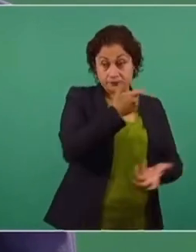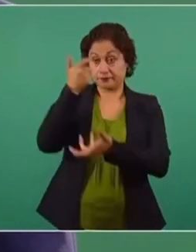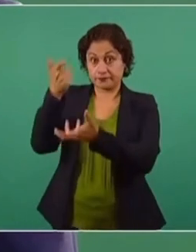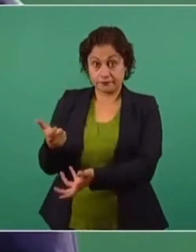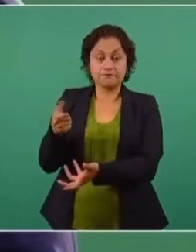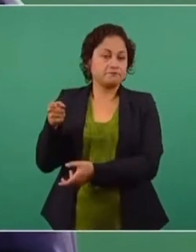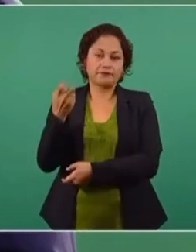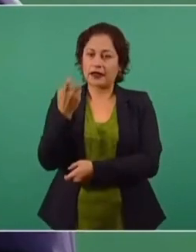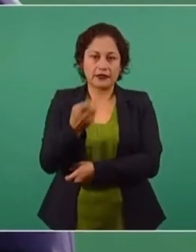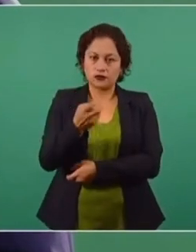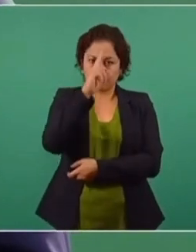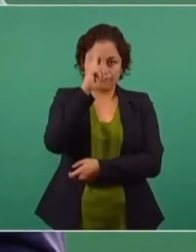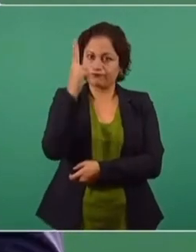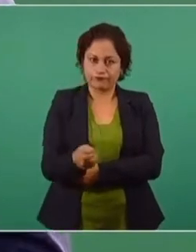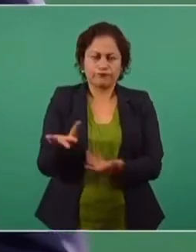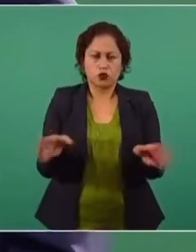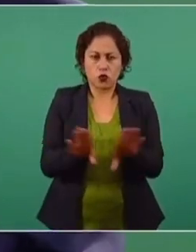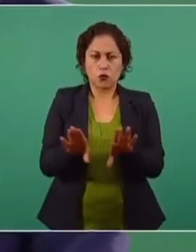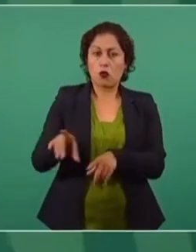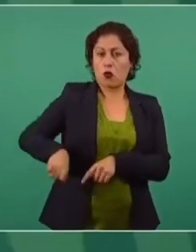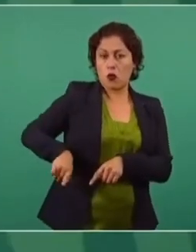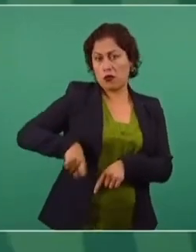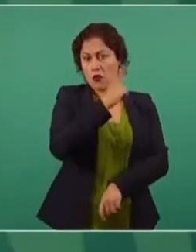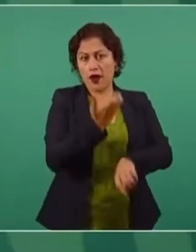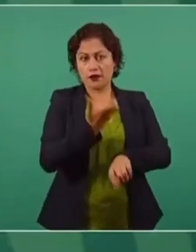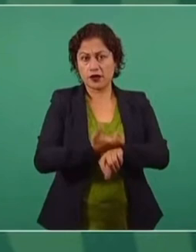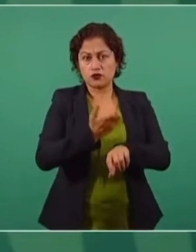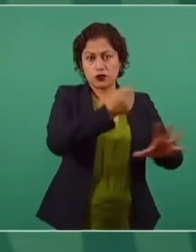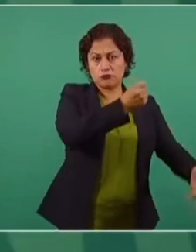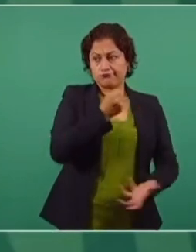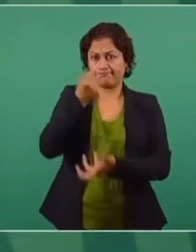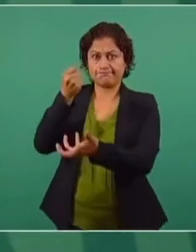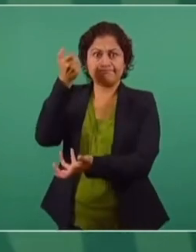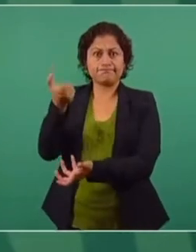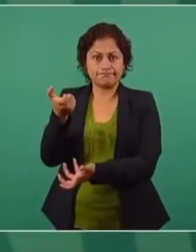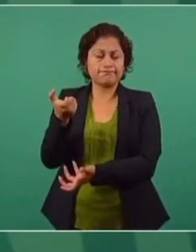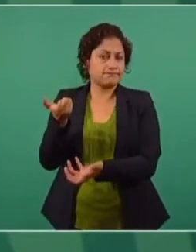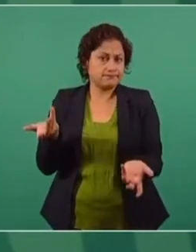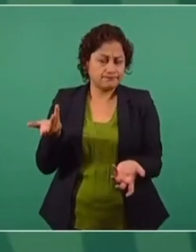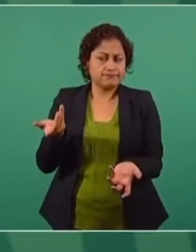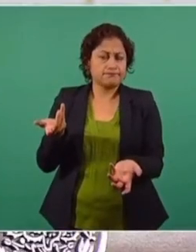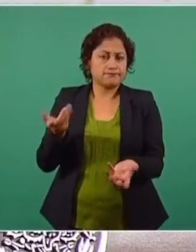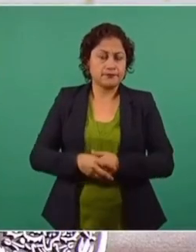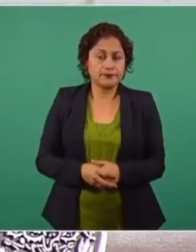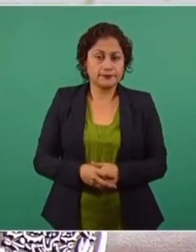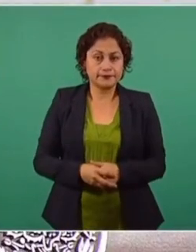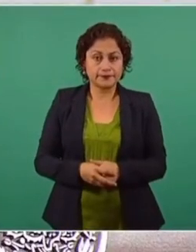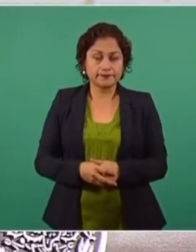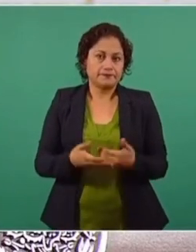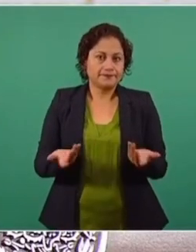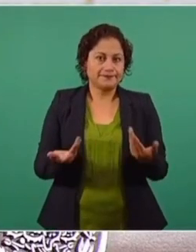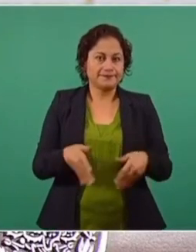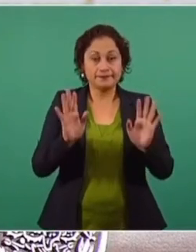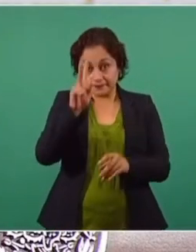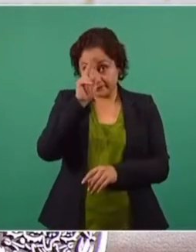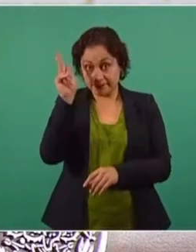el que el gobierno de Estados Unidos entregue dinero a estas organizaciones. Entonces, más